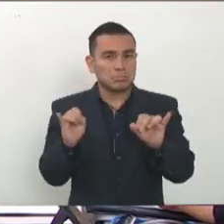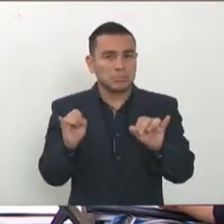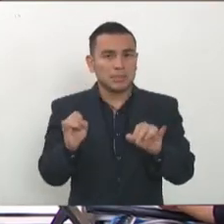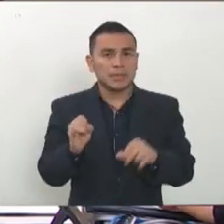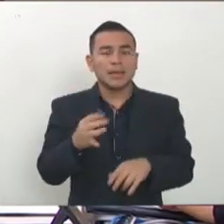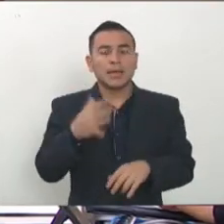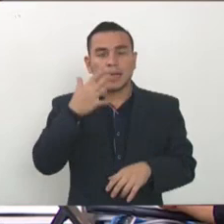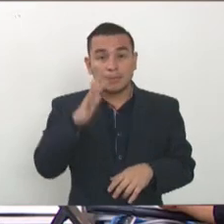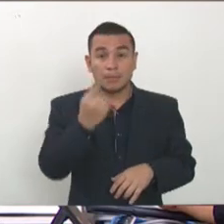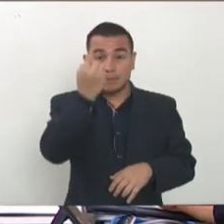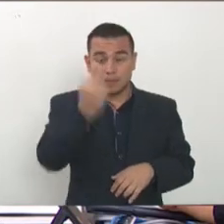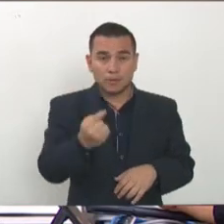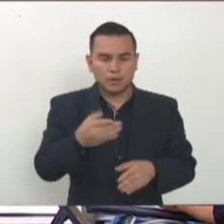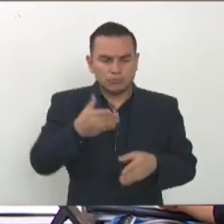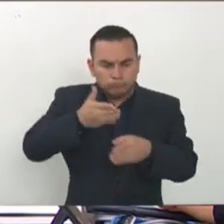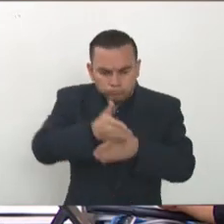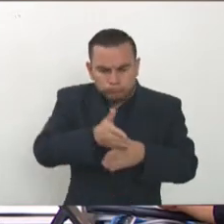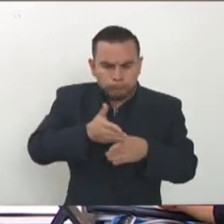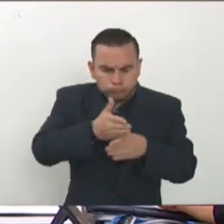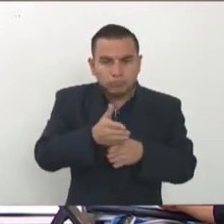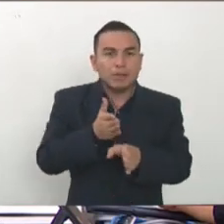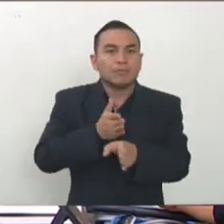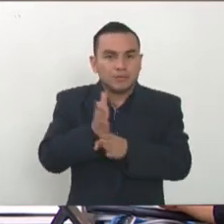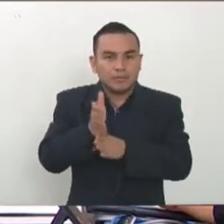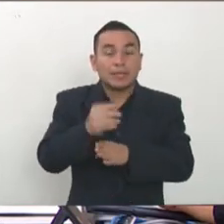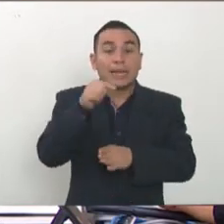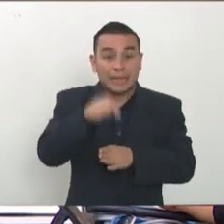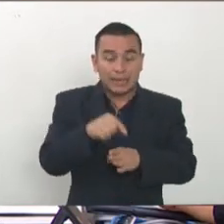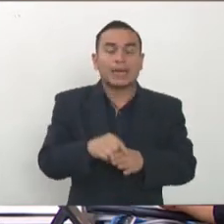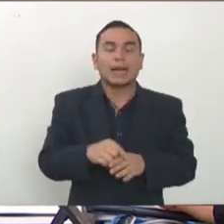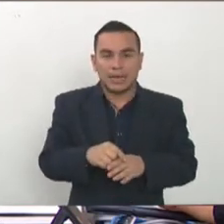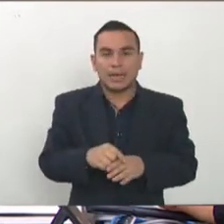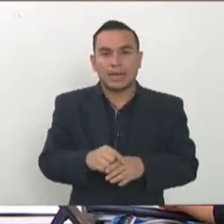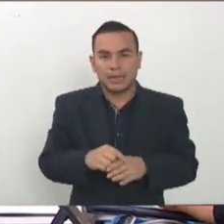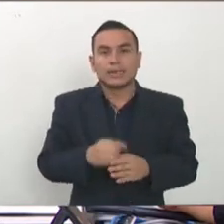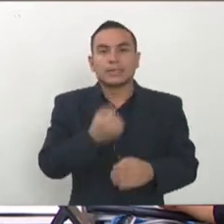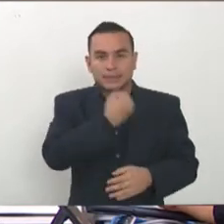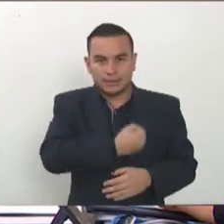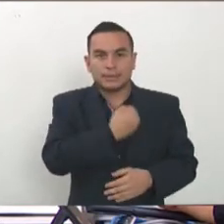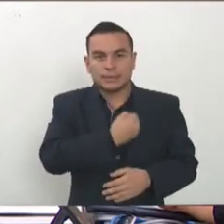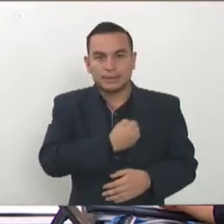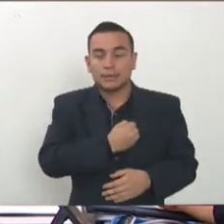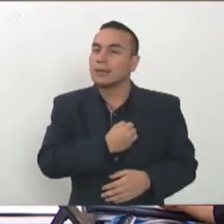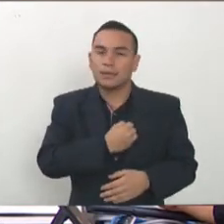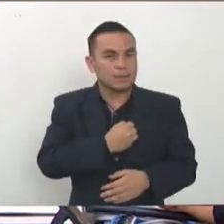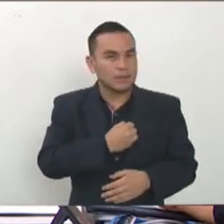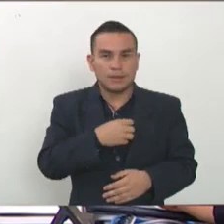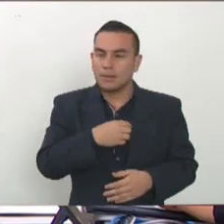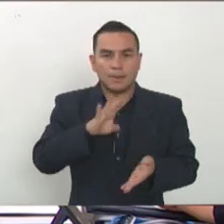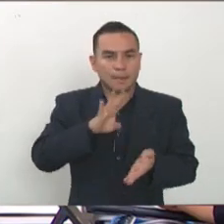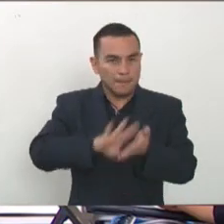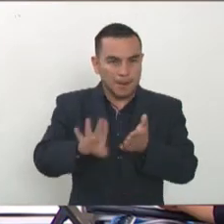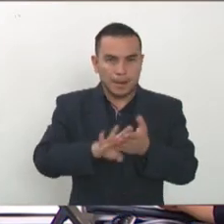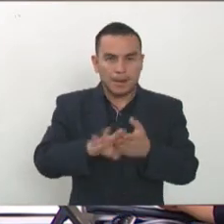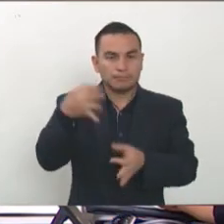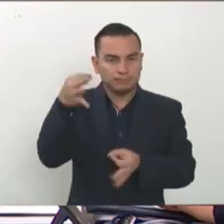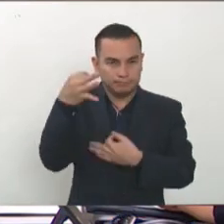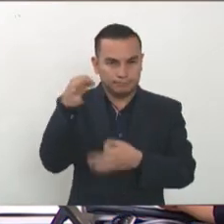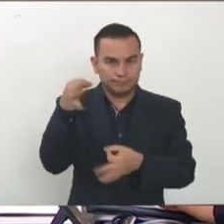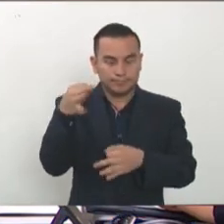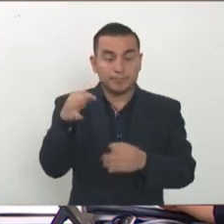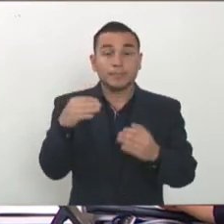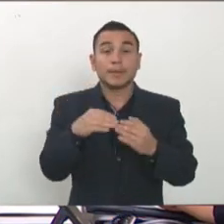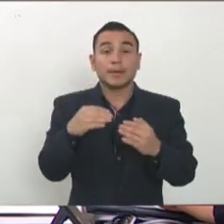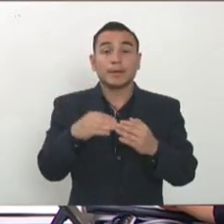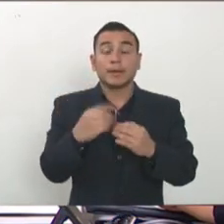un carpintero por ejemplo que ya no lo están llamando etcétera todas estas personas las personas que han perdido su trabajo las